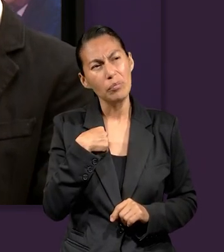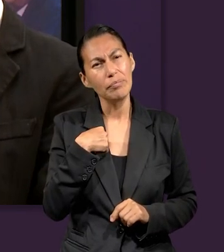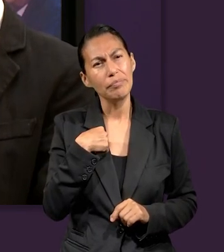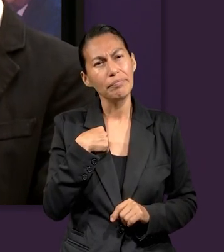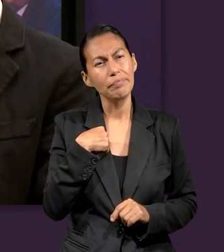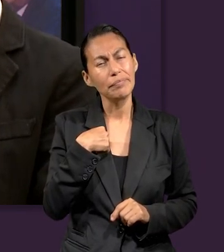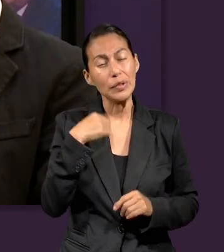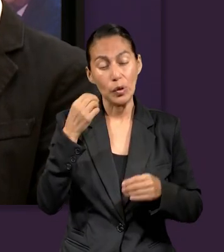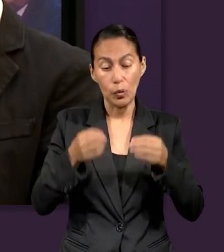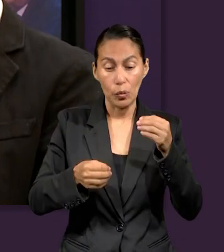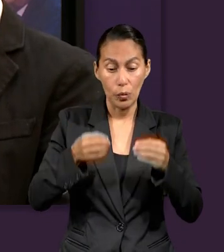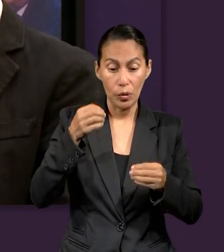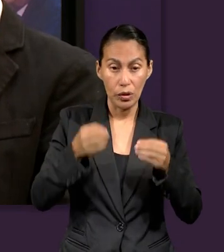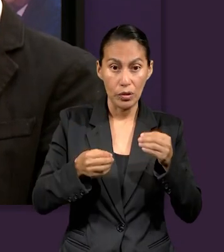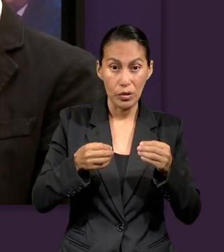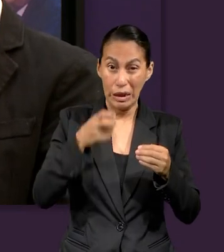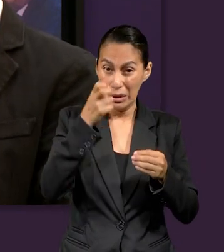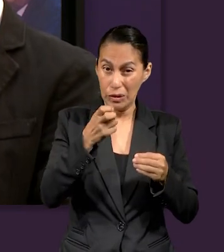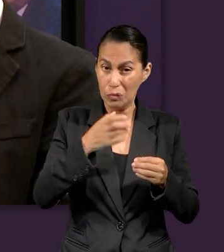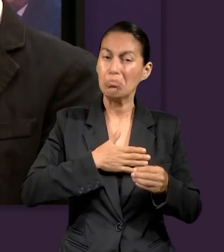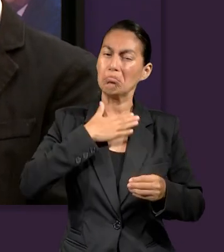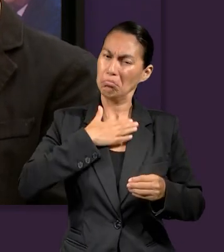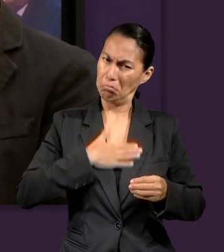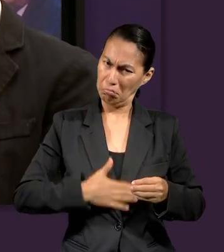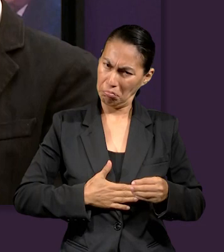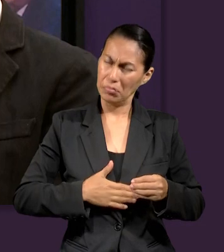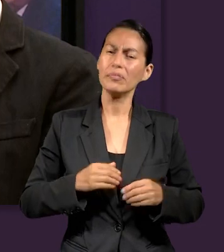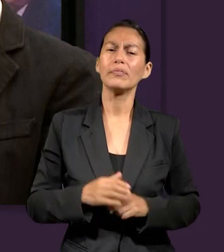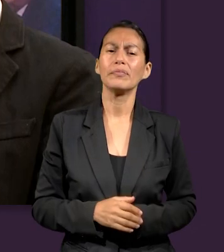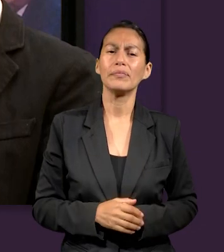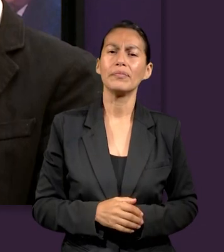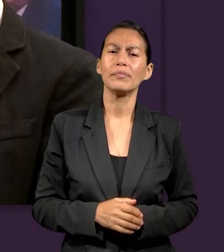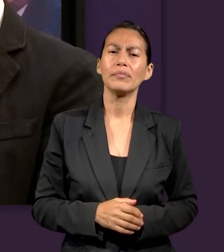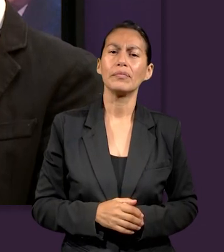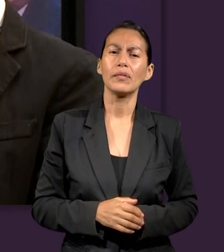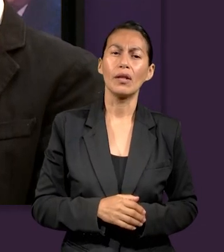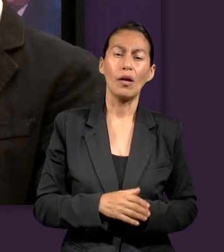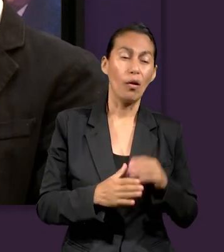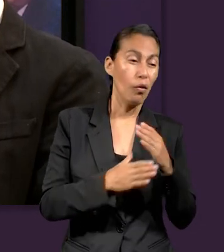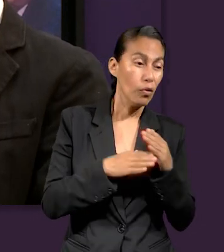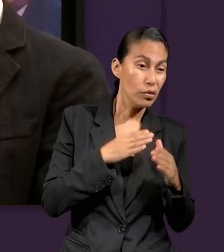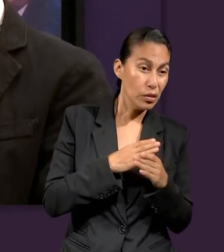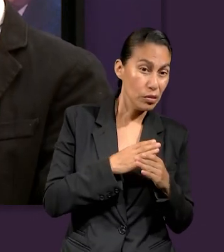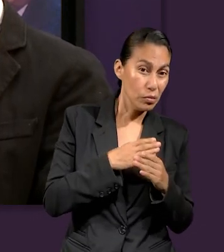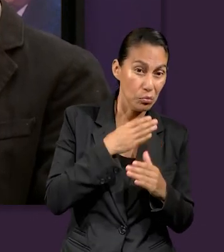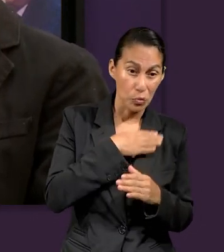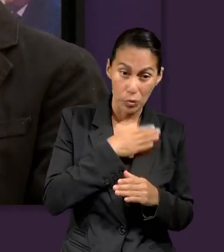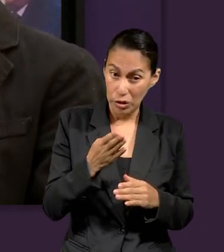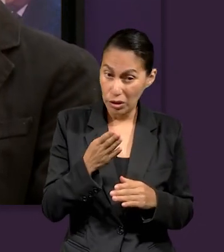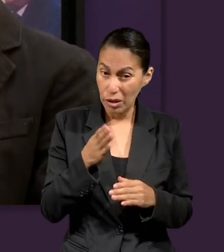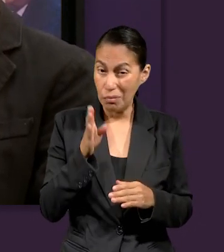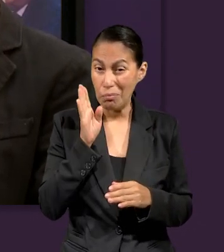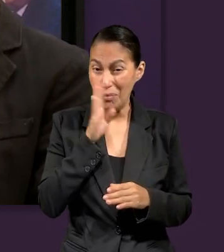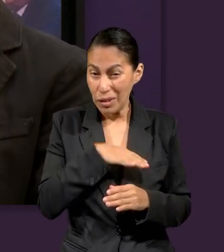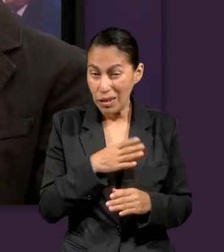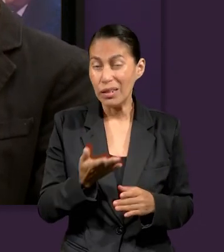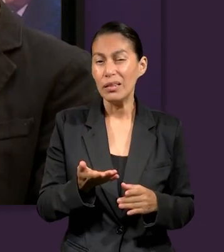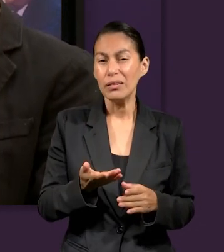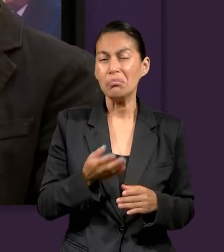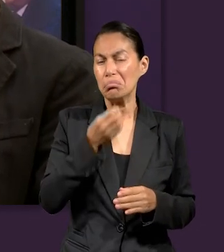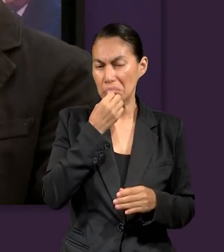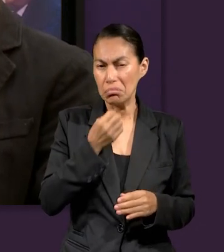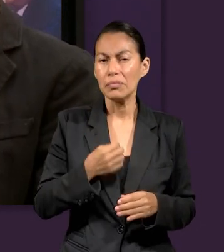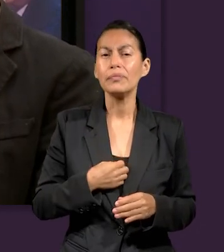juicio va a ser algo justo. Cosa buena, cosa mala. Tal vez ante las personas expresamos alguna cosa,